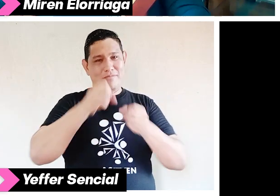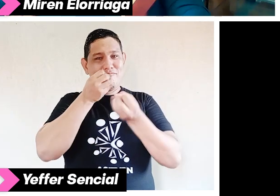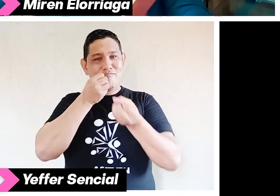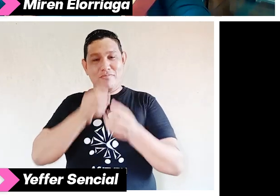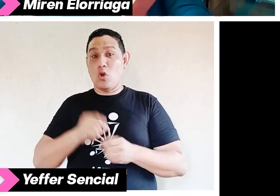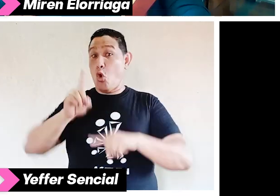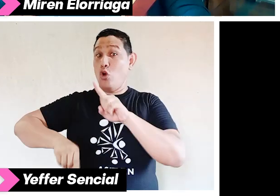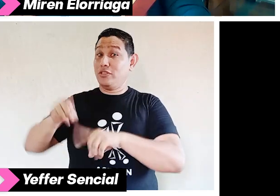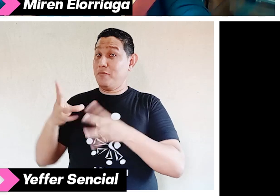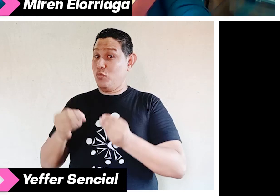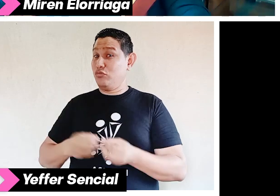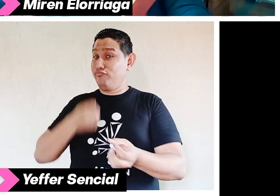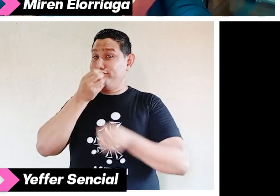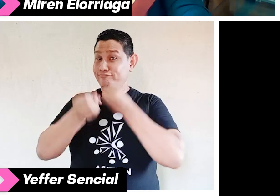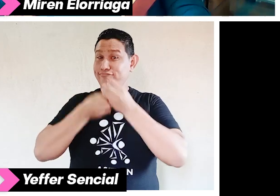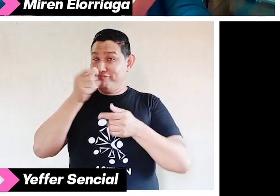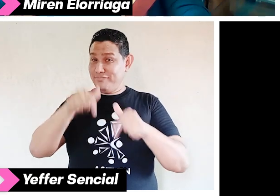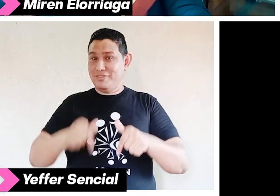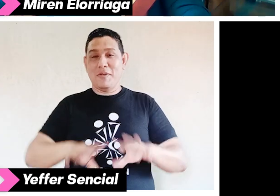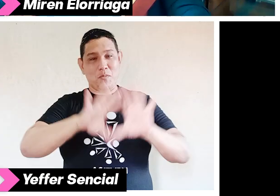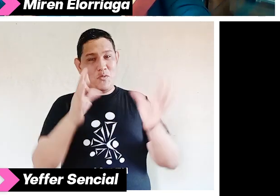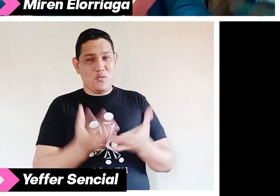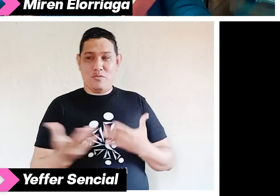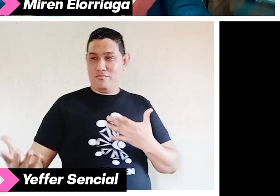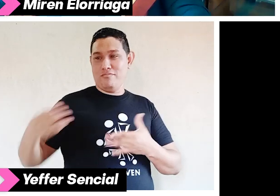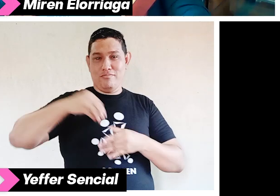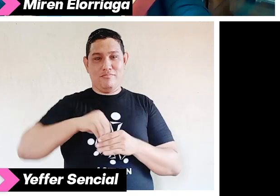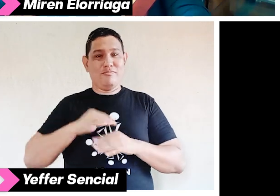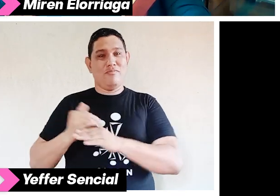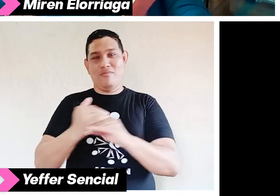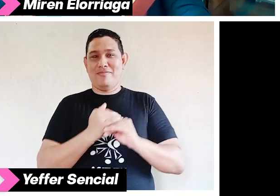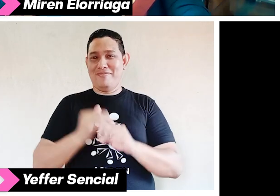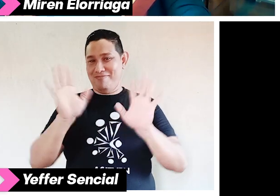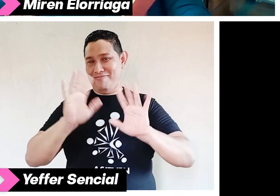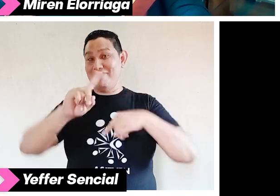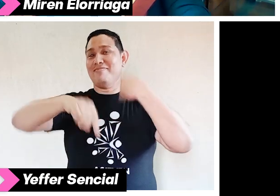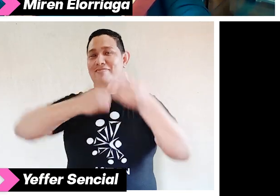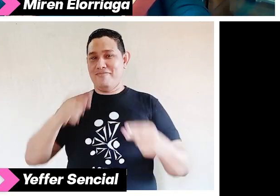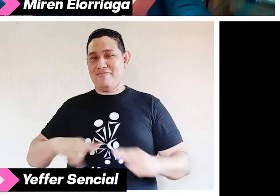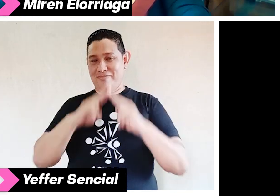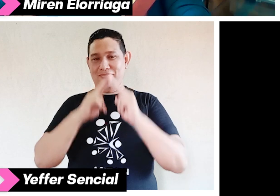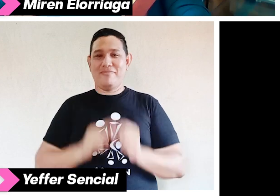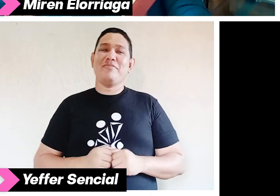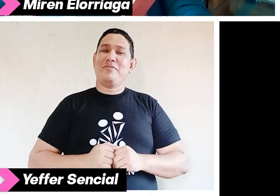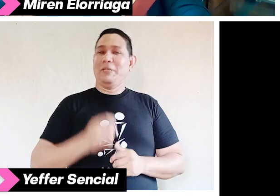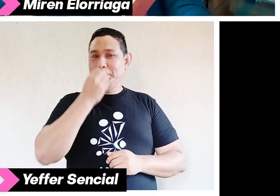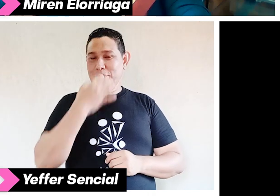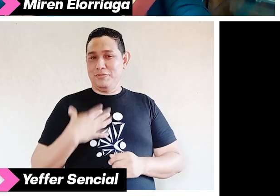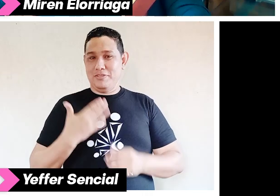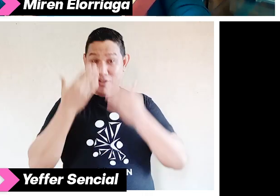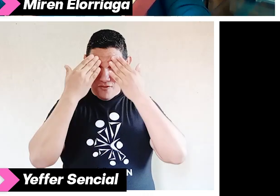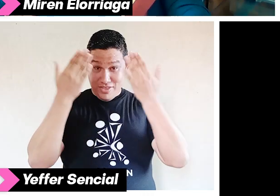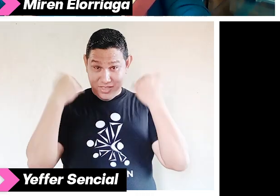están dispuestas a hacer para tener un mundo más inclusivo para todos. Hasta la próxima y, por supuesto, no olviden